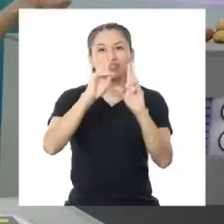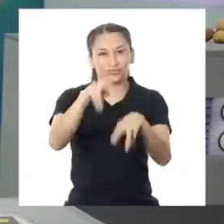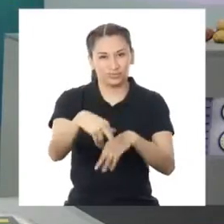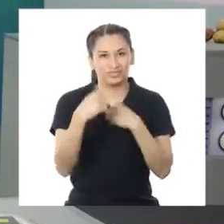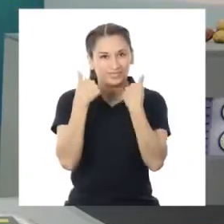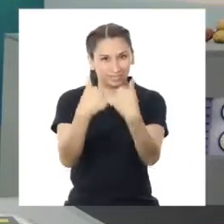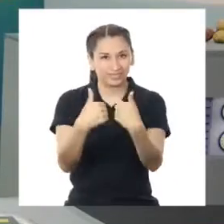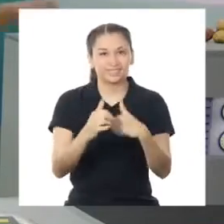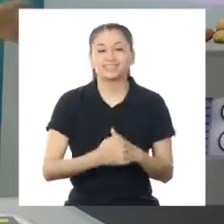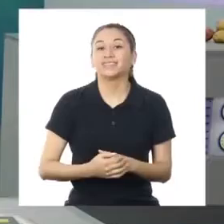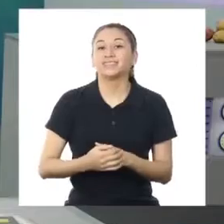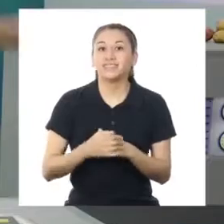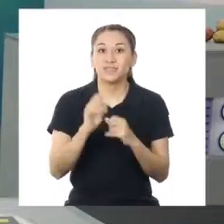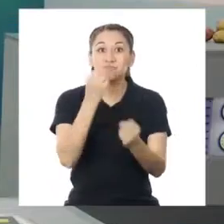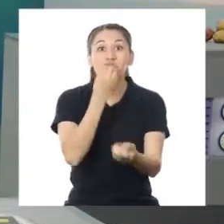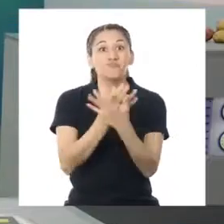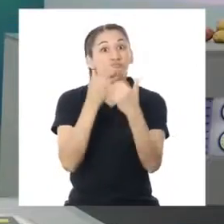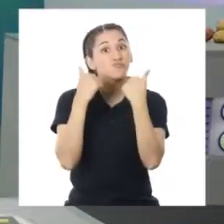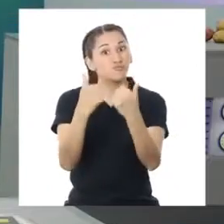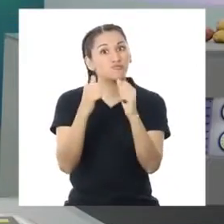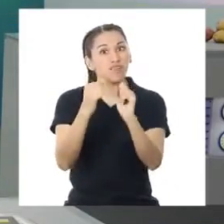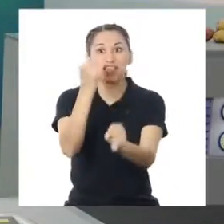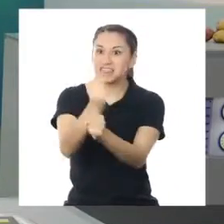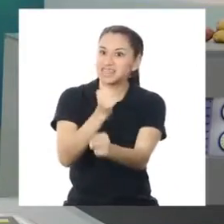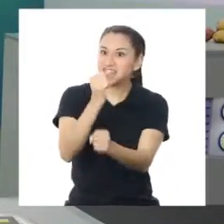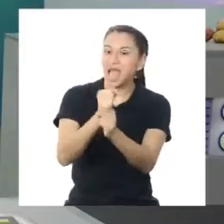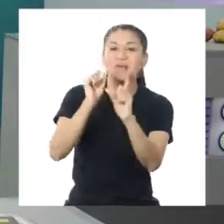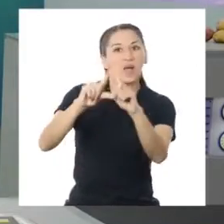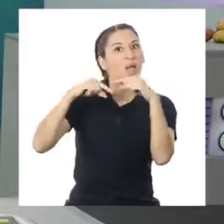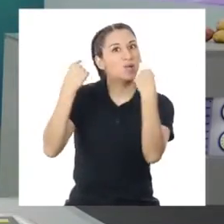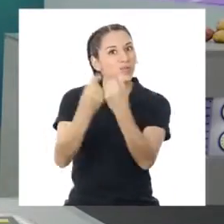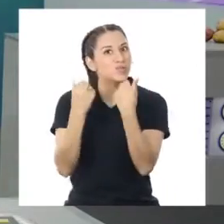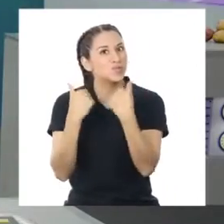¡Buen trabajo, equipo armadillo!